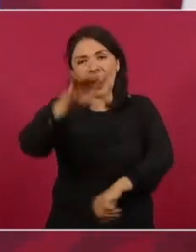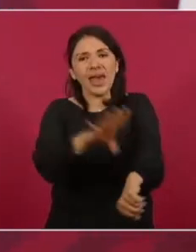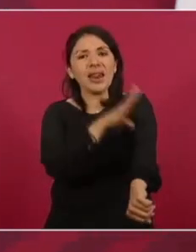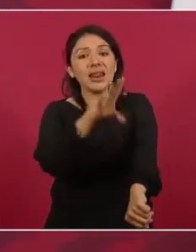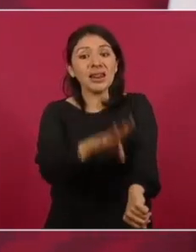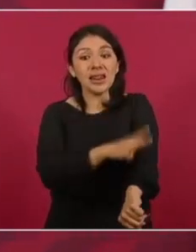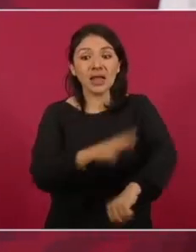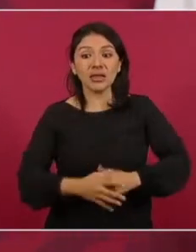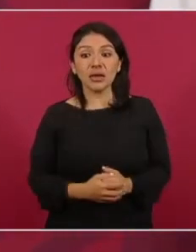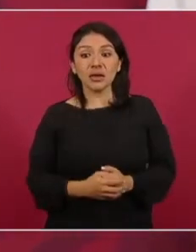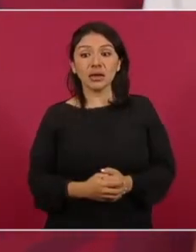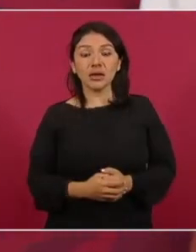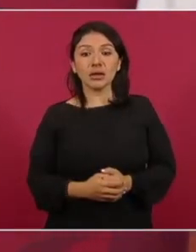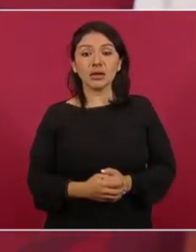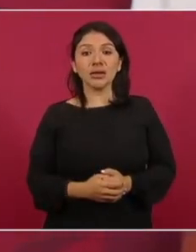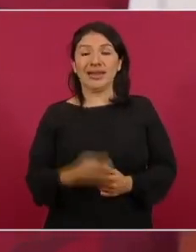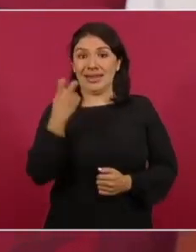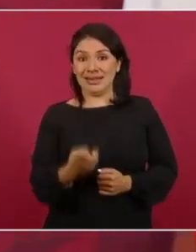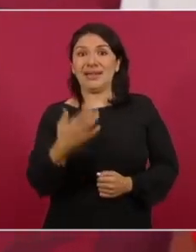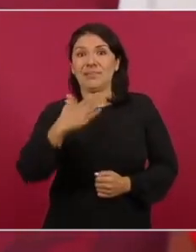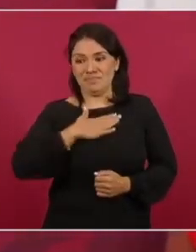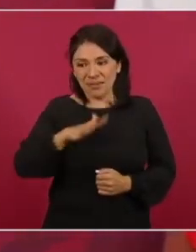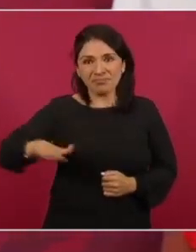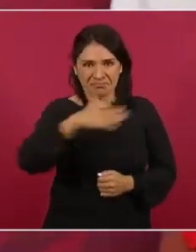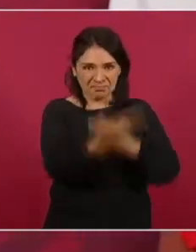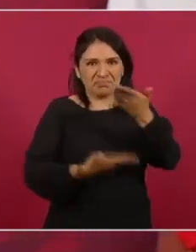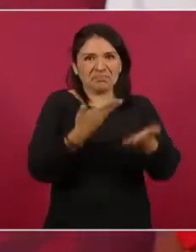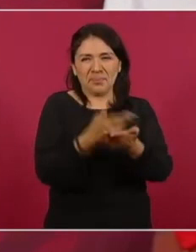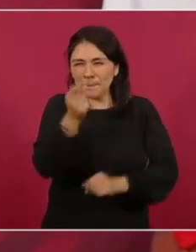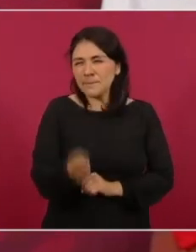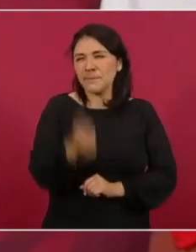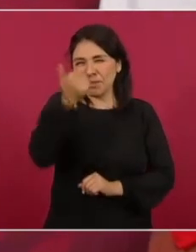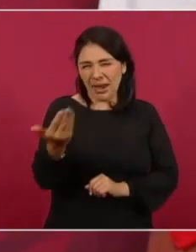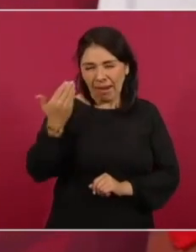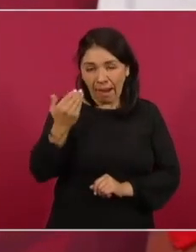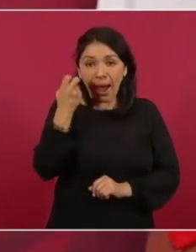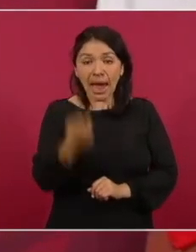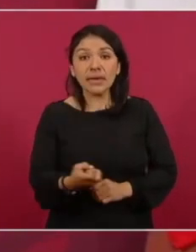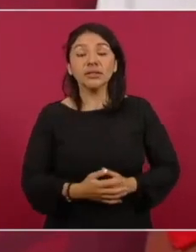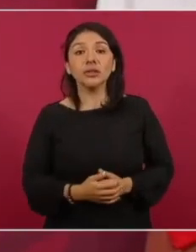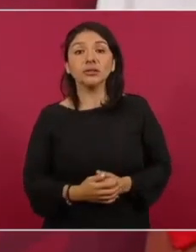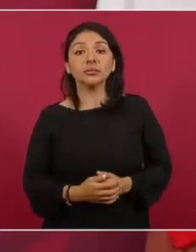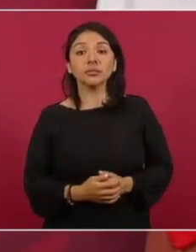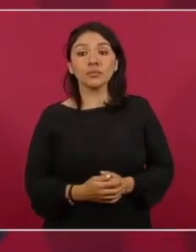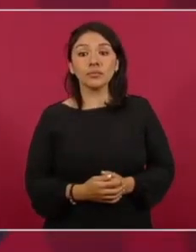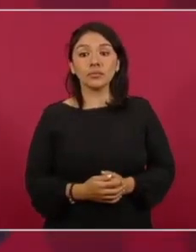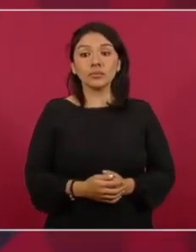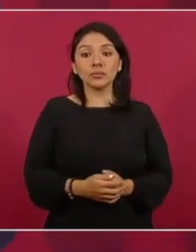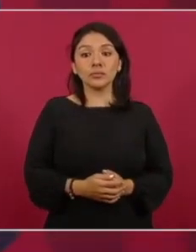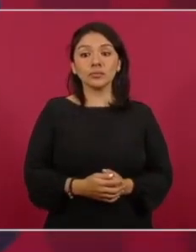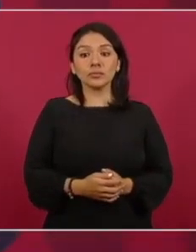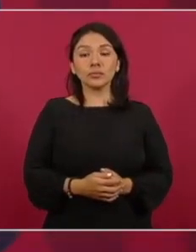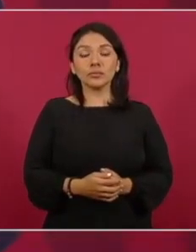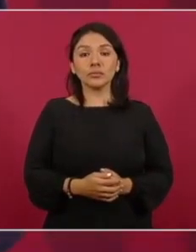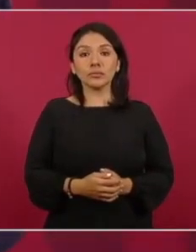que presentamos inicialmente, ya con